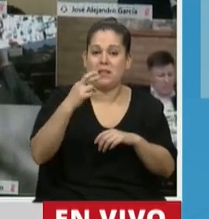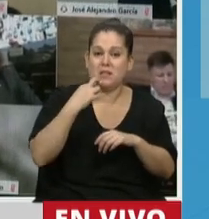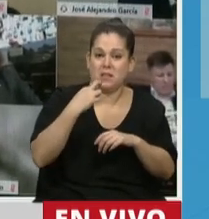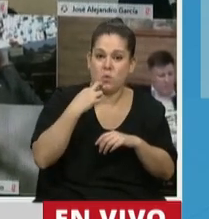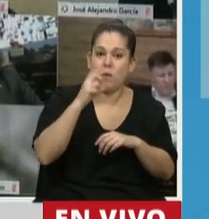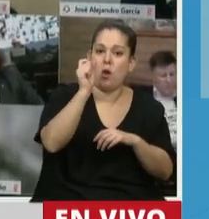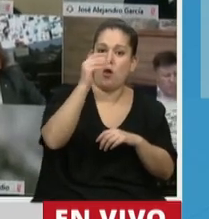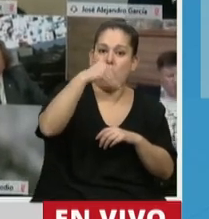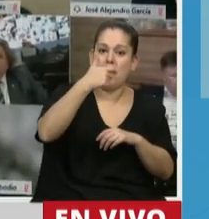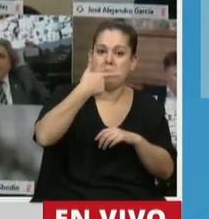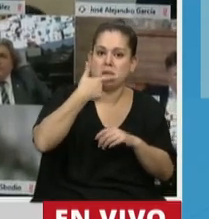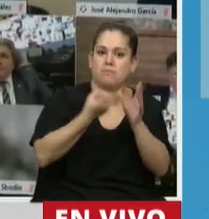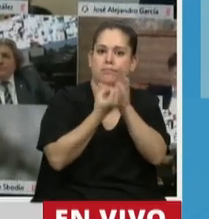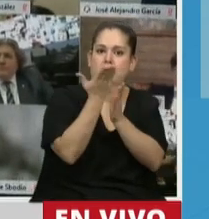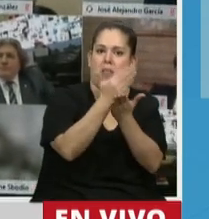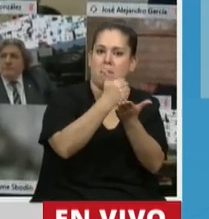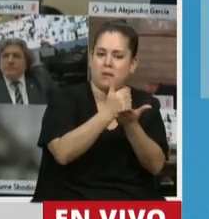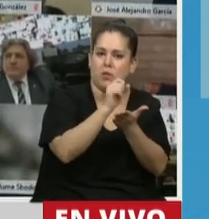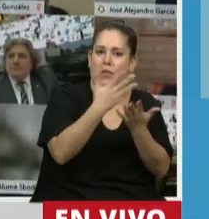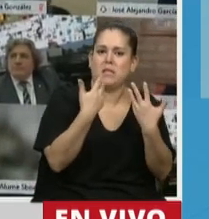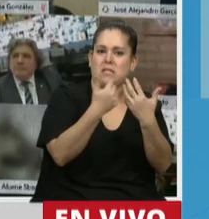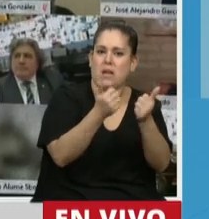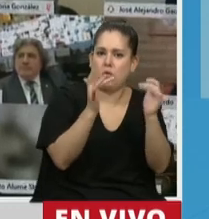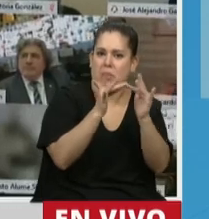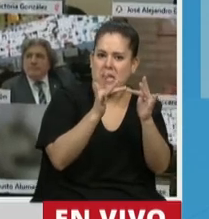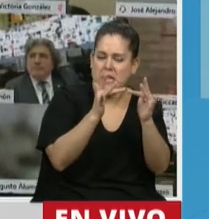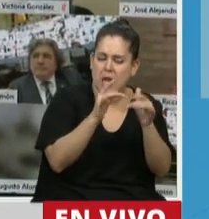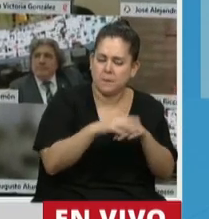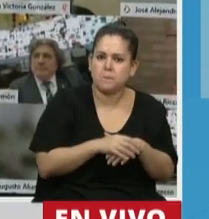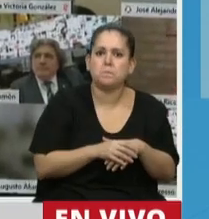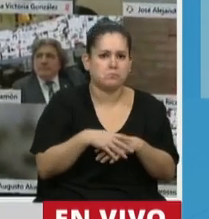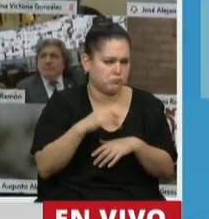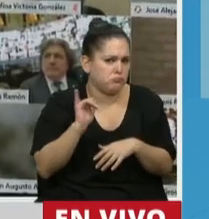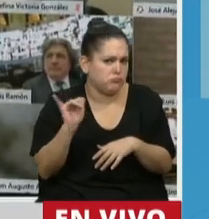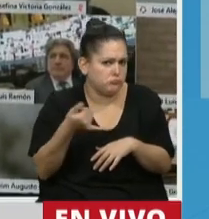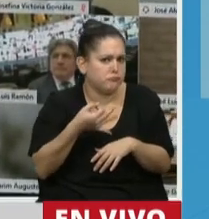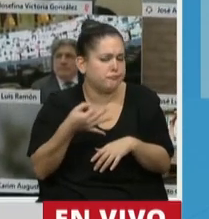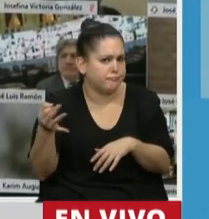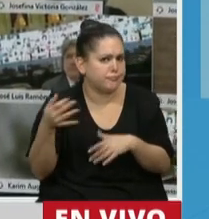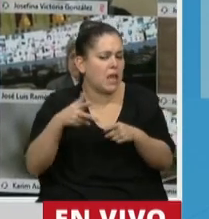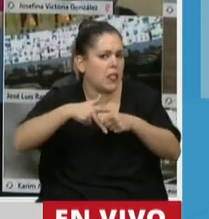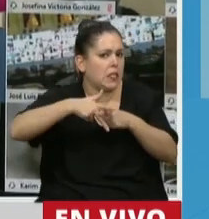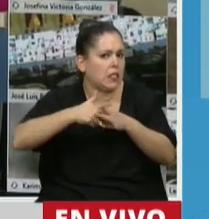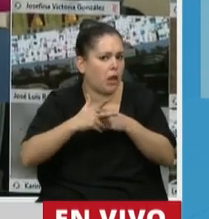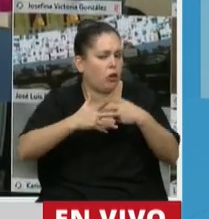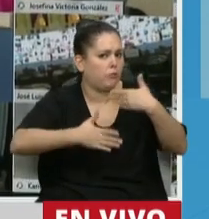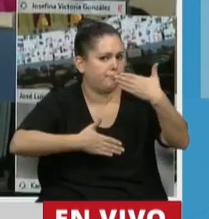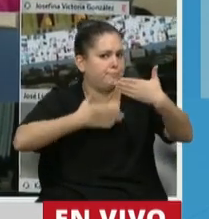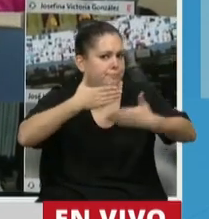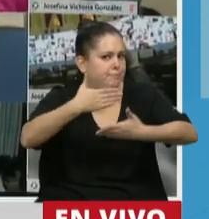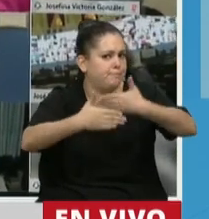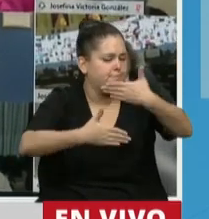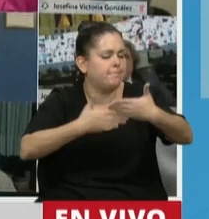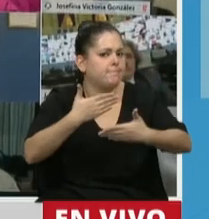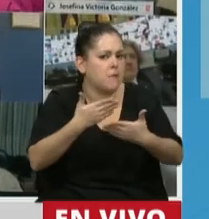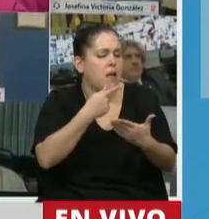Departamento de Salud Digital. Sin dudas, Presidente, el avance tecnológico nos ha permitido